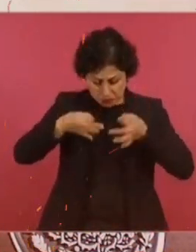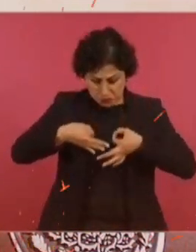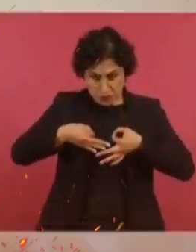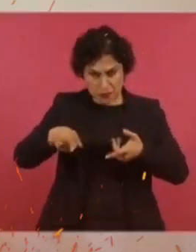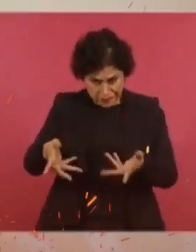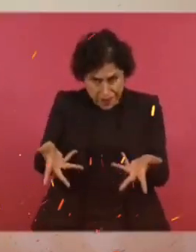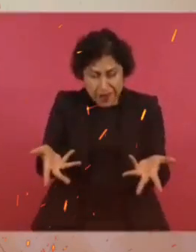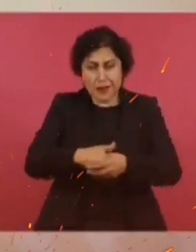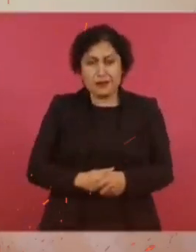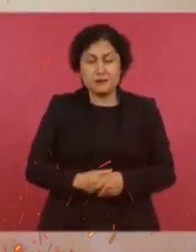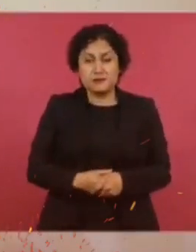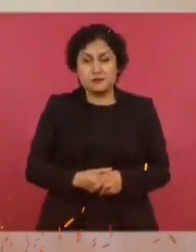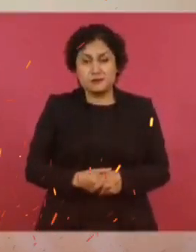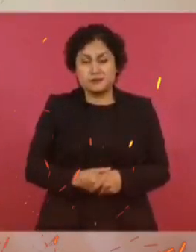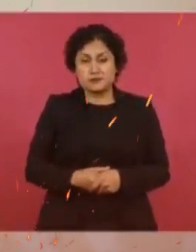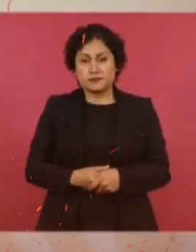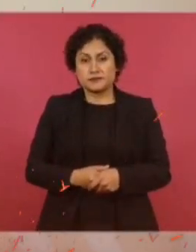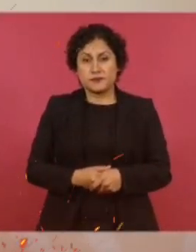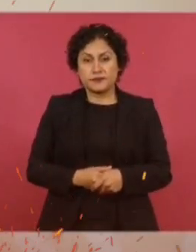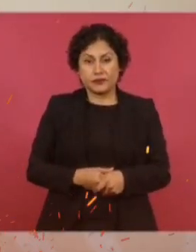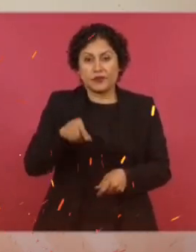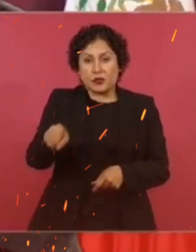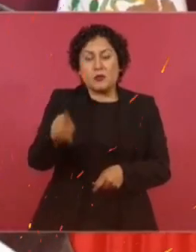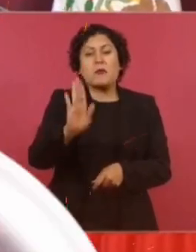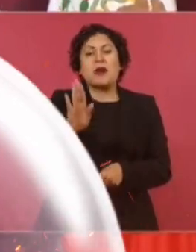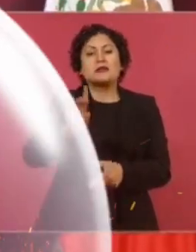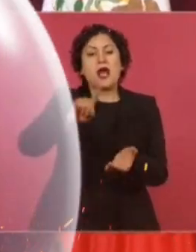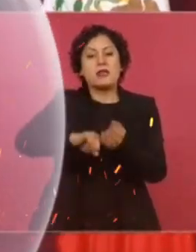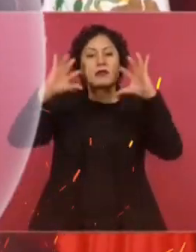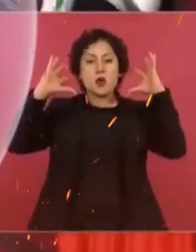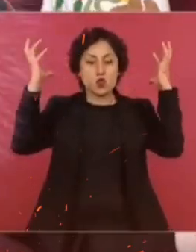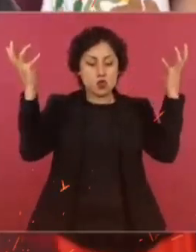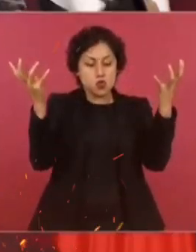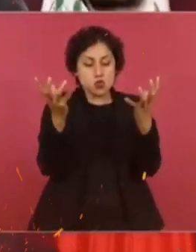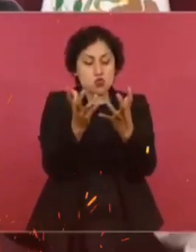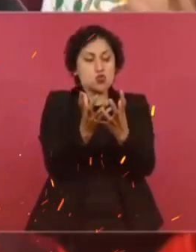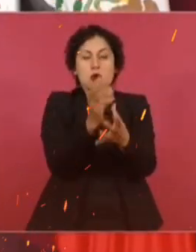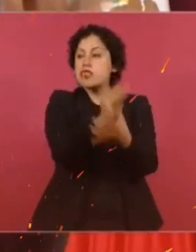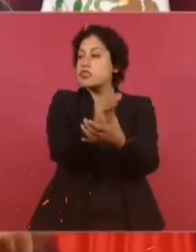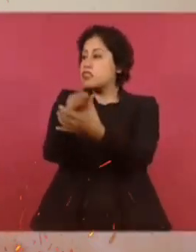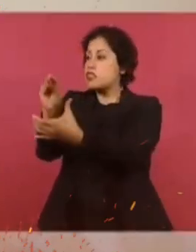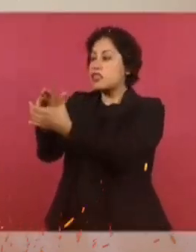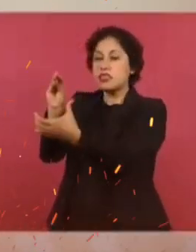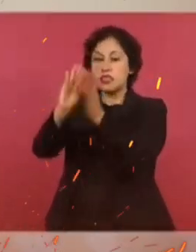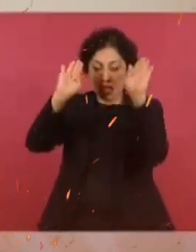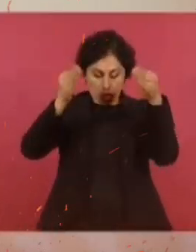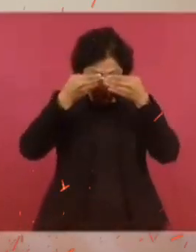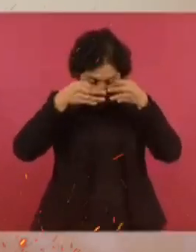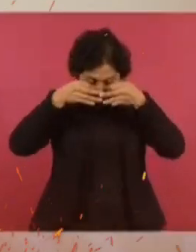O que salgan de la esfera, de la burbuja en que están.